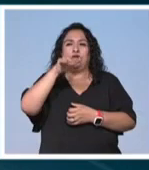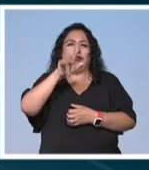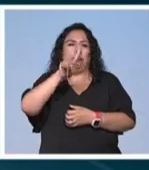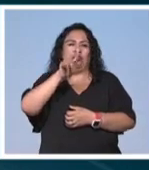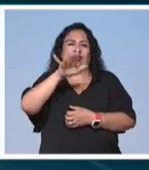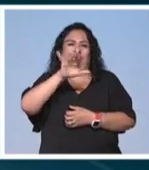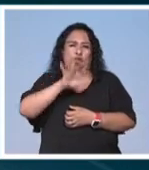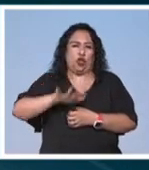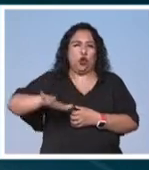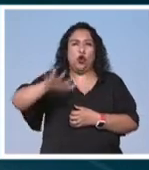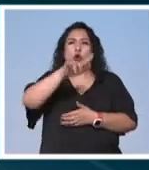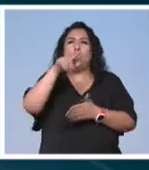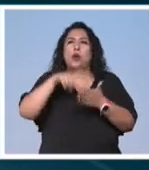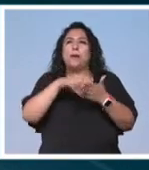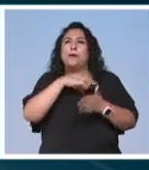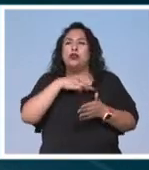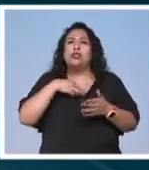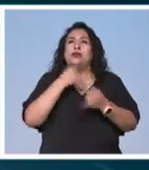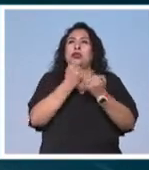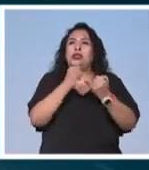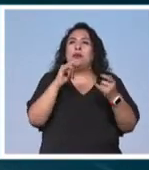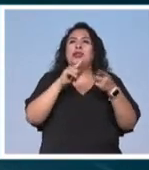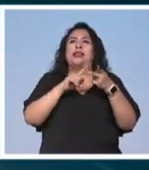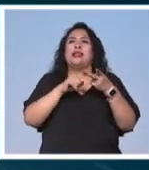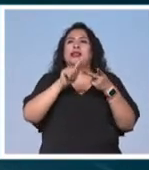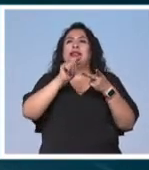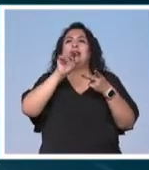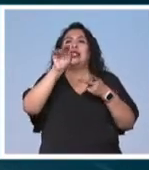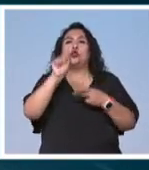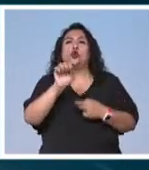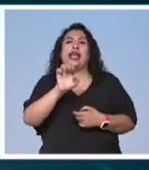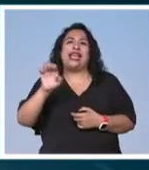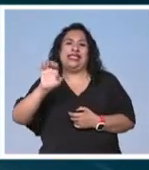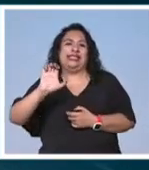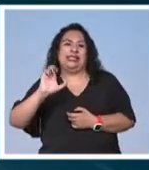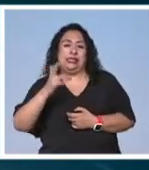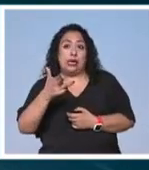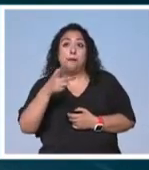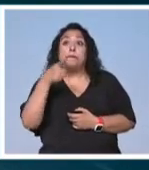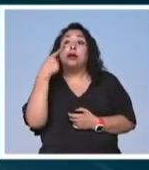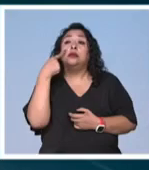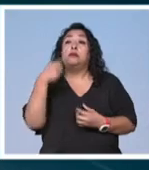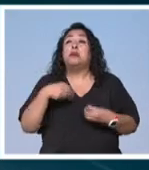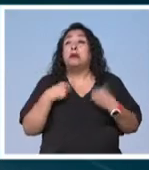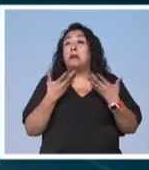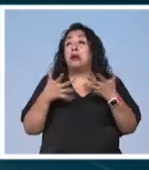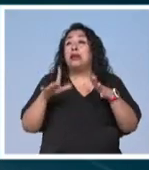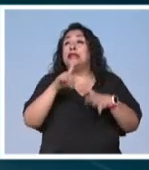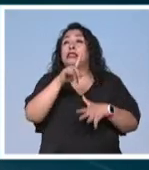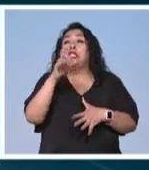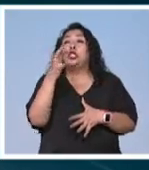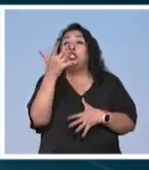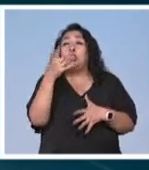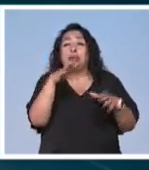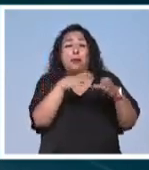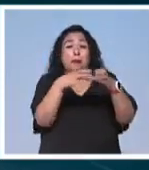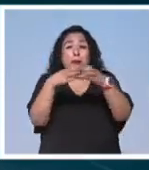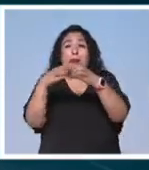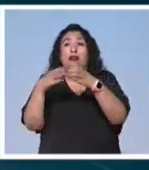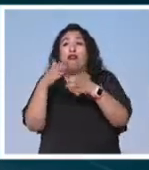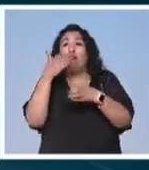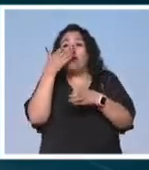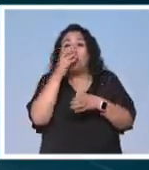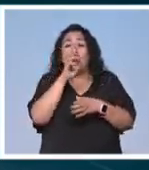territorio en los municipios La Independencia y La Trinitaria al sureste de Chiapas donde cohabitan al menos 150 especies de